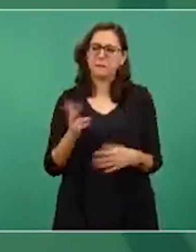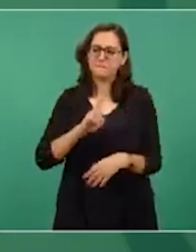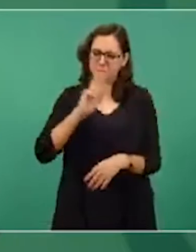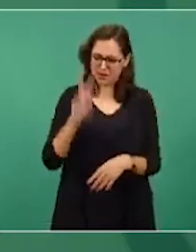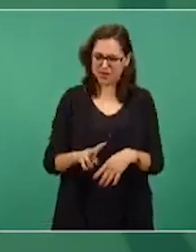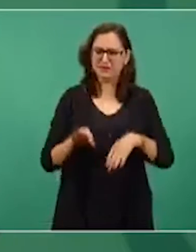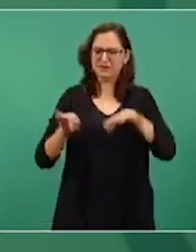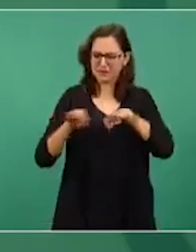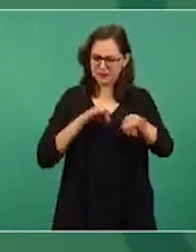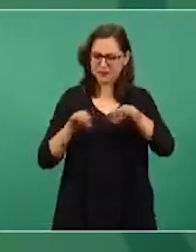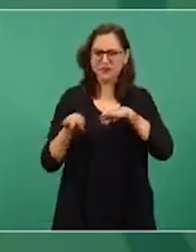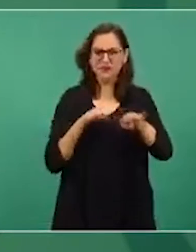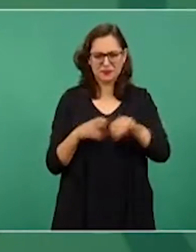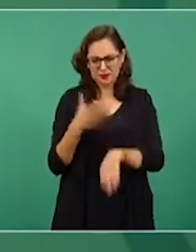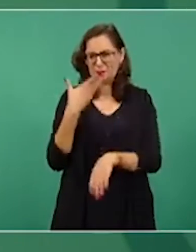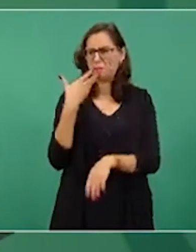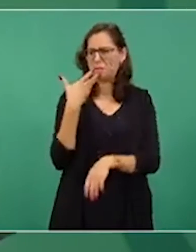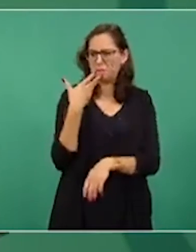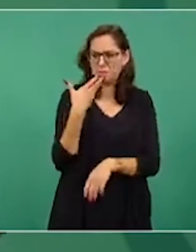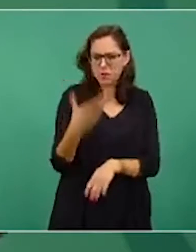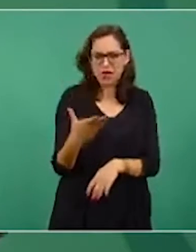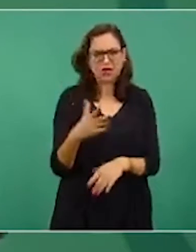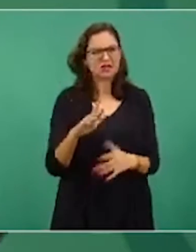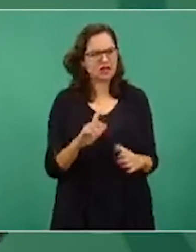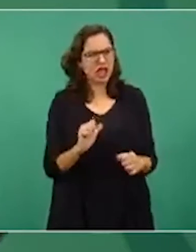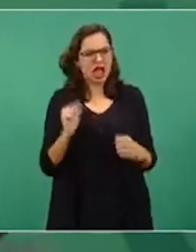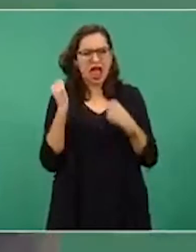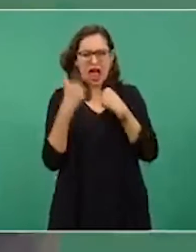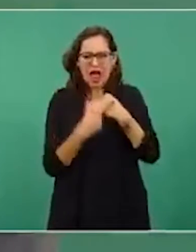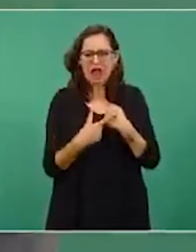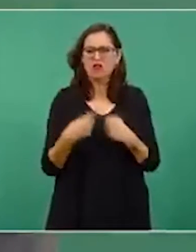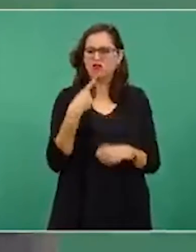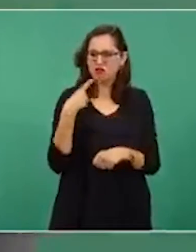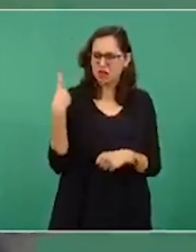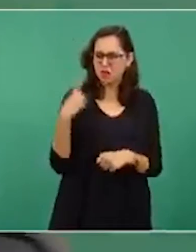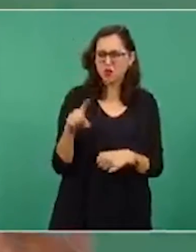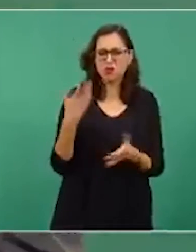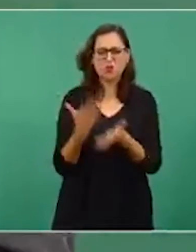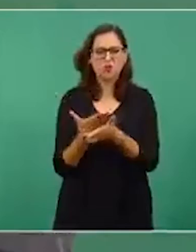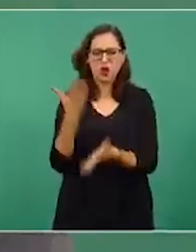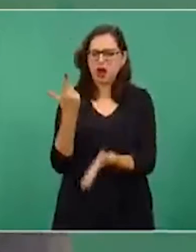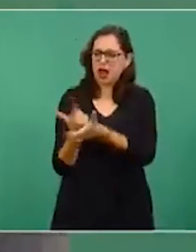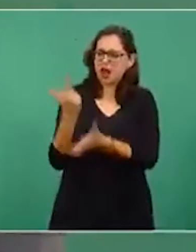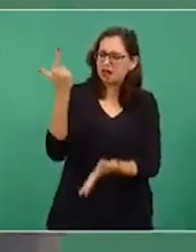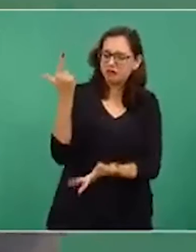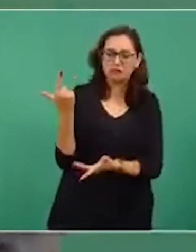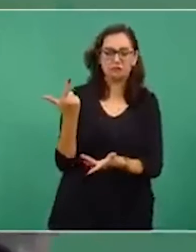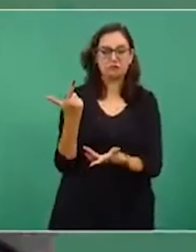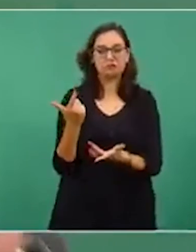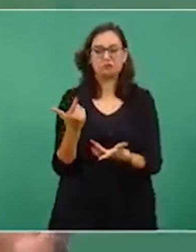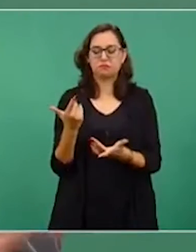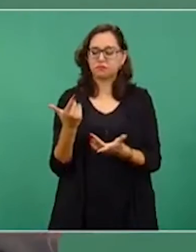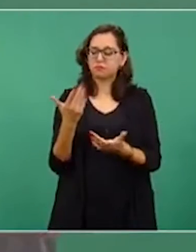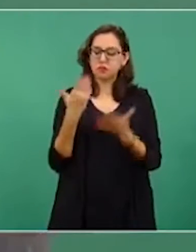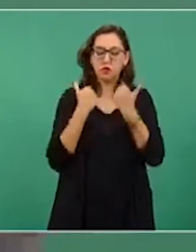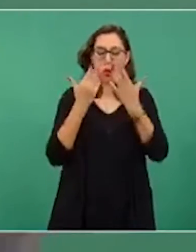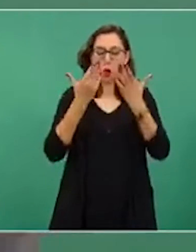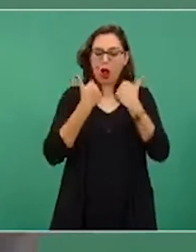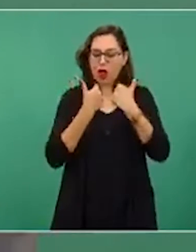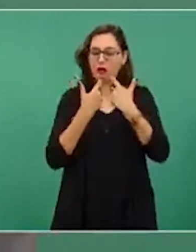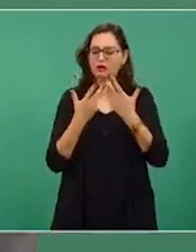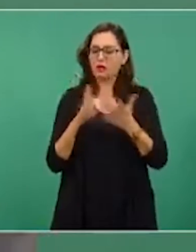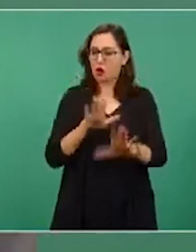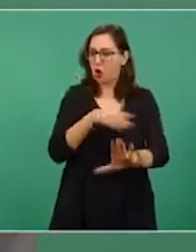buenas, no tenemos denuncias graves de mal comportamiento